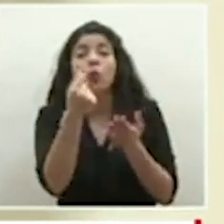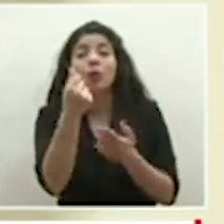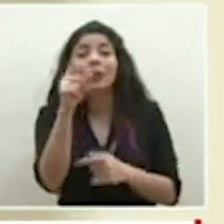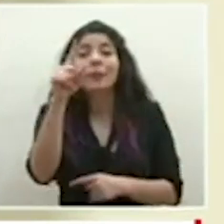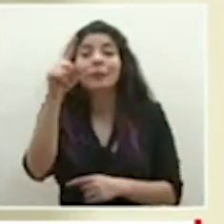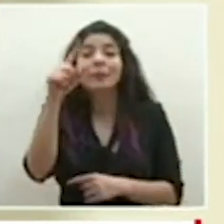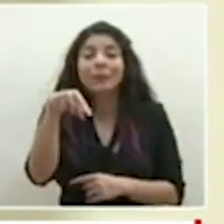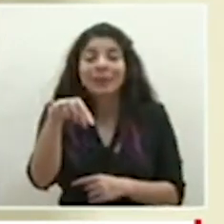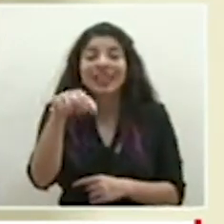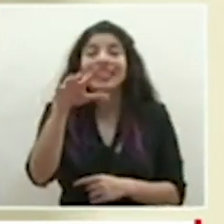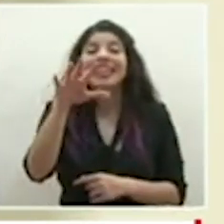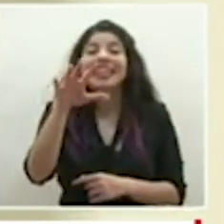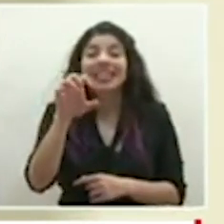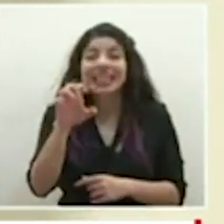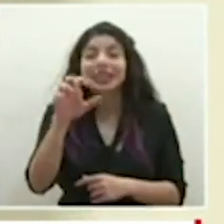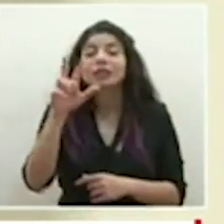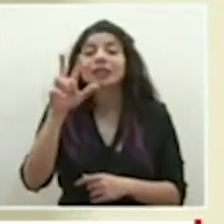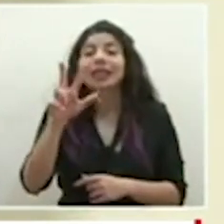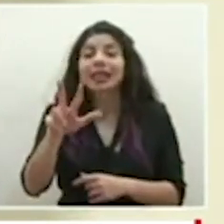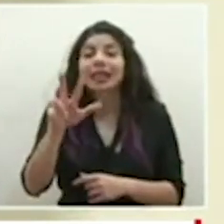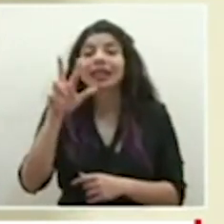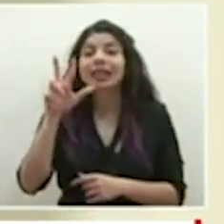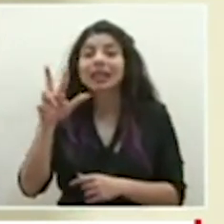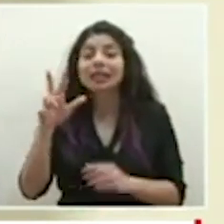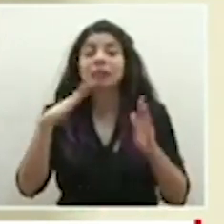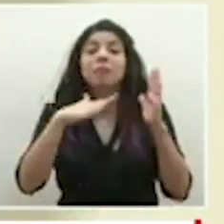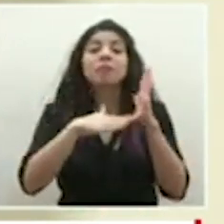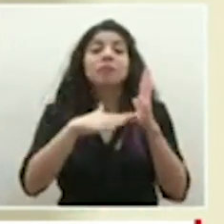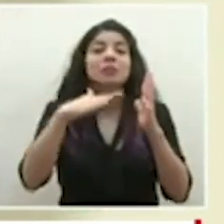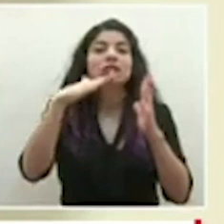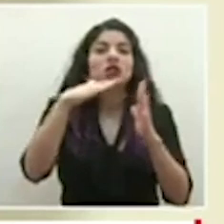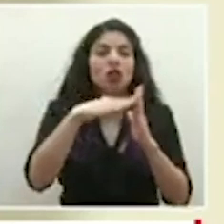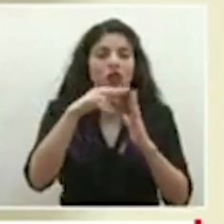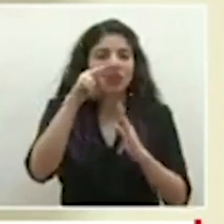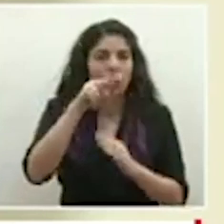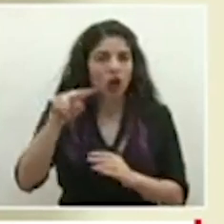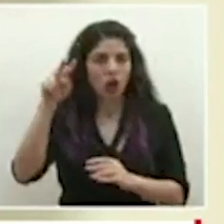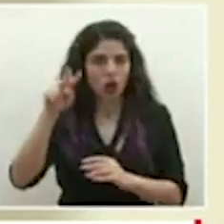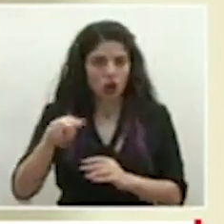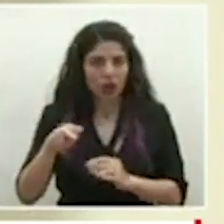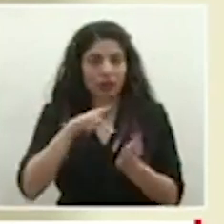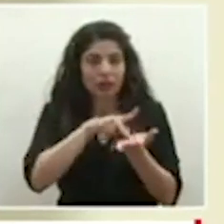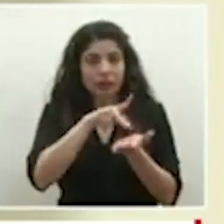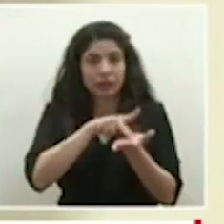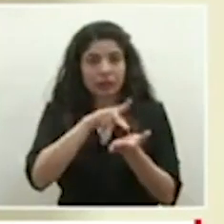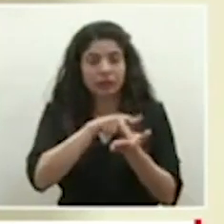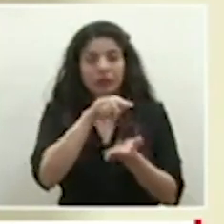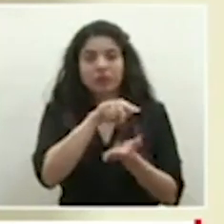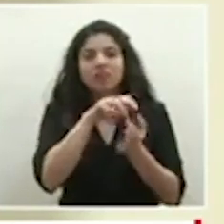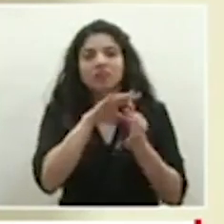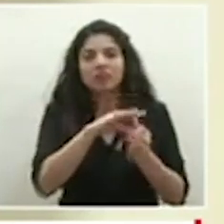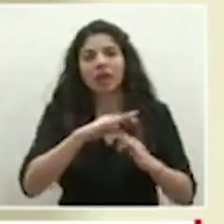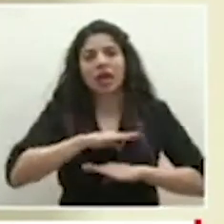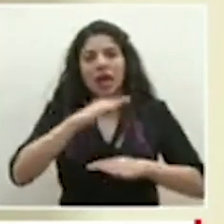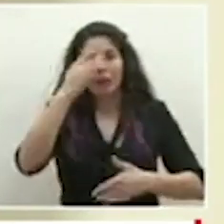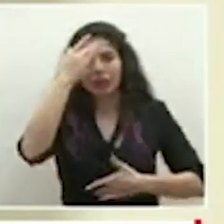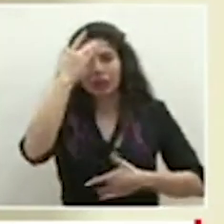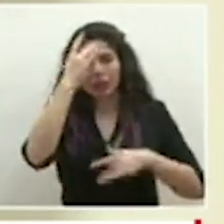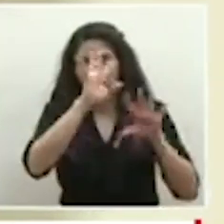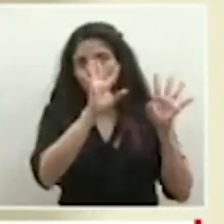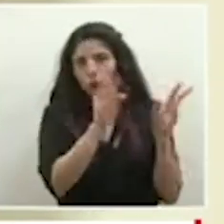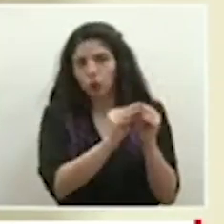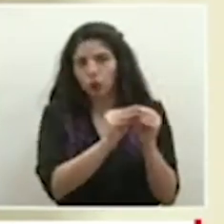.533 millones de colones en este subsidio de incapacidades.